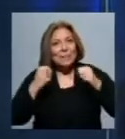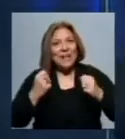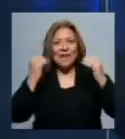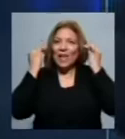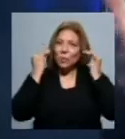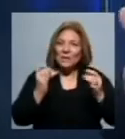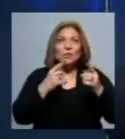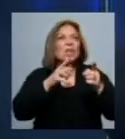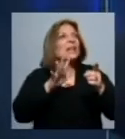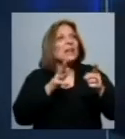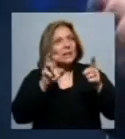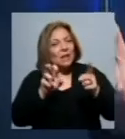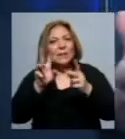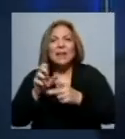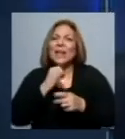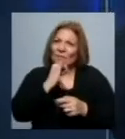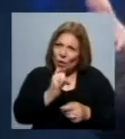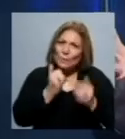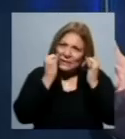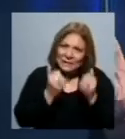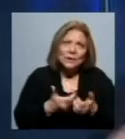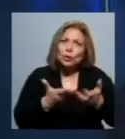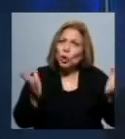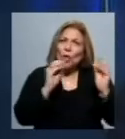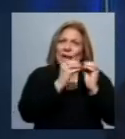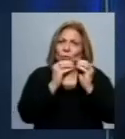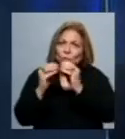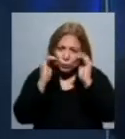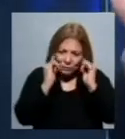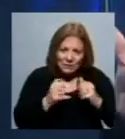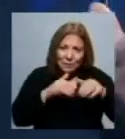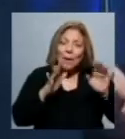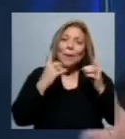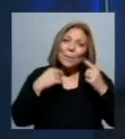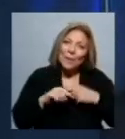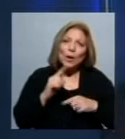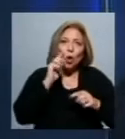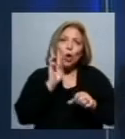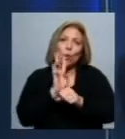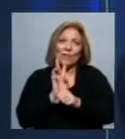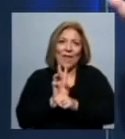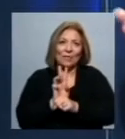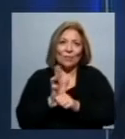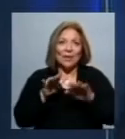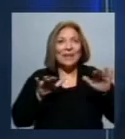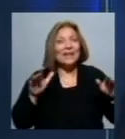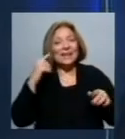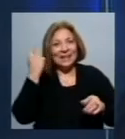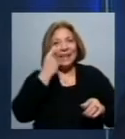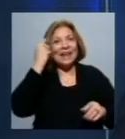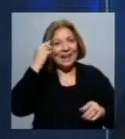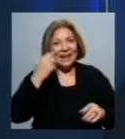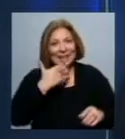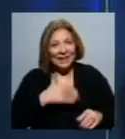decir que no se aborden los temas, que no se informe sobre cualquiera de estos asuntos, pero sí se tiene que hacer con determinados cuidados, porque, bueno, se entiende que